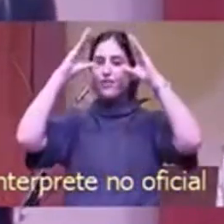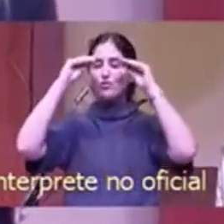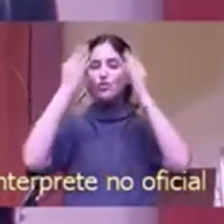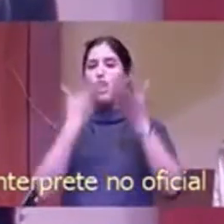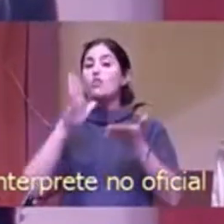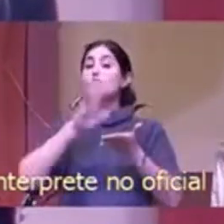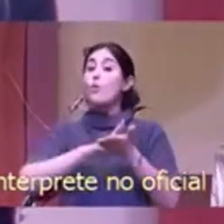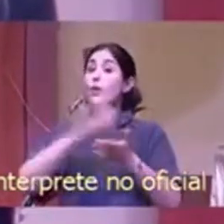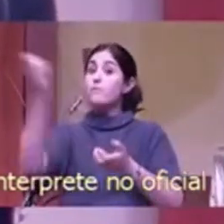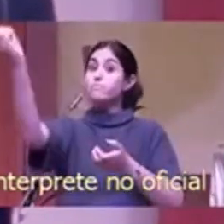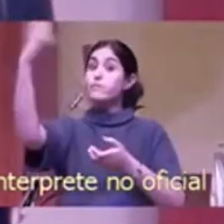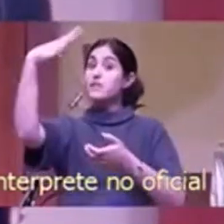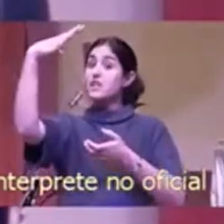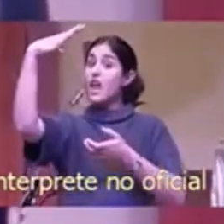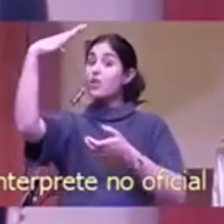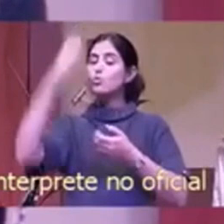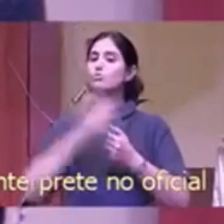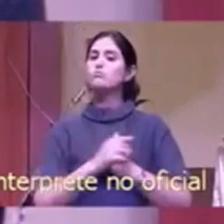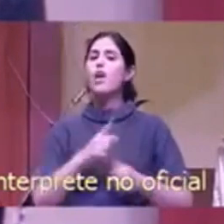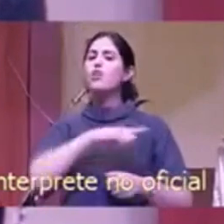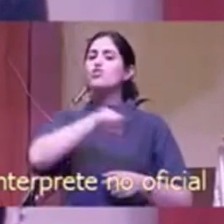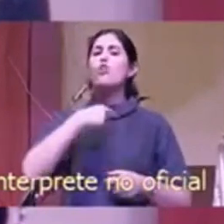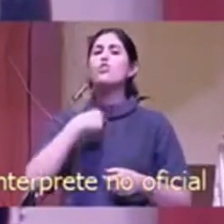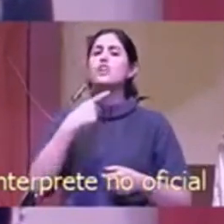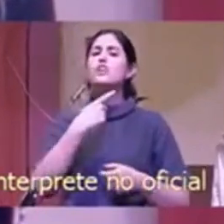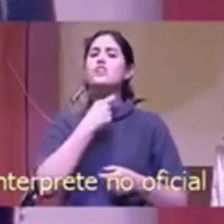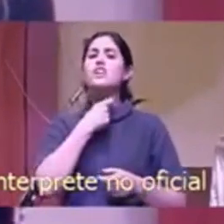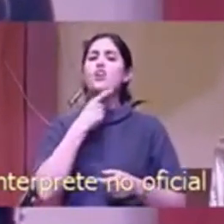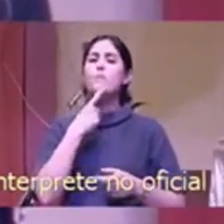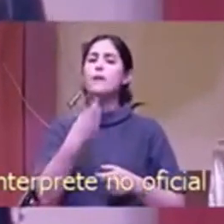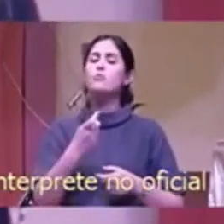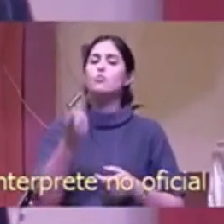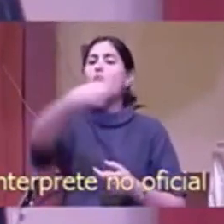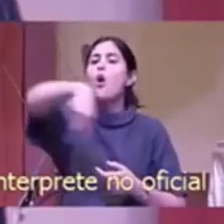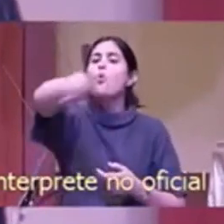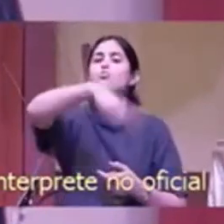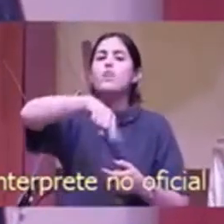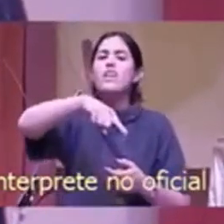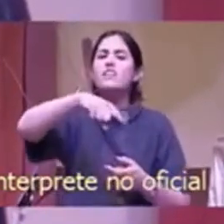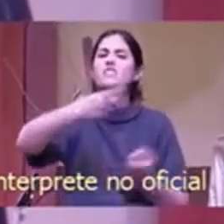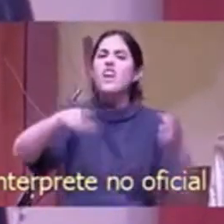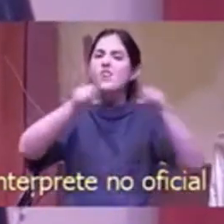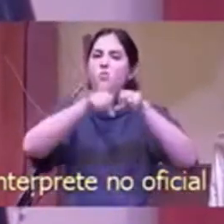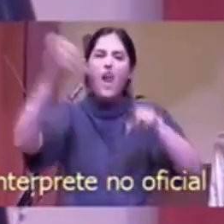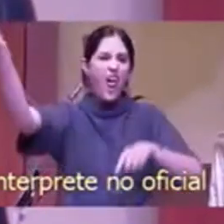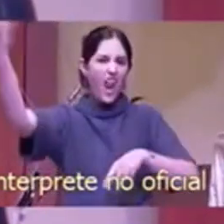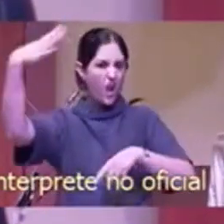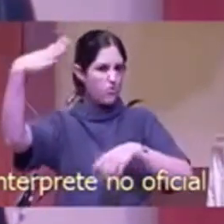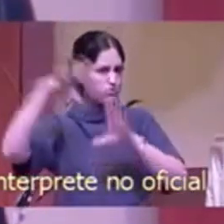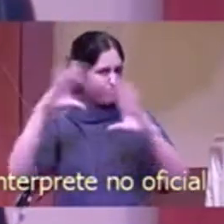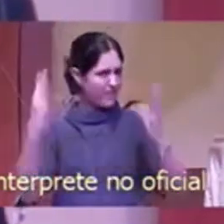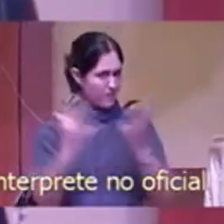luz. Quiero preguntarles, ¿son la luz del mundo?